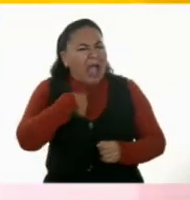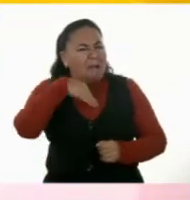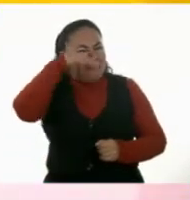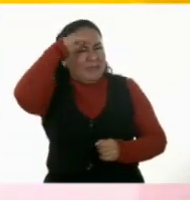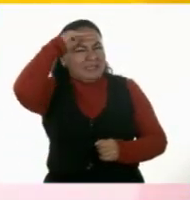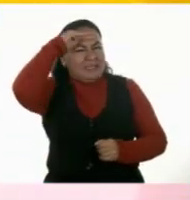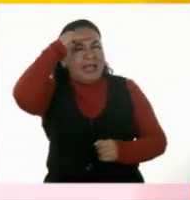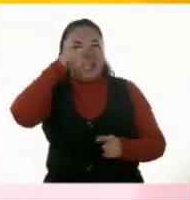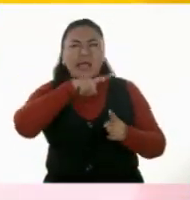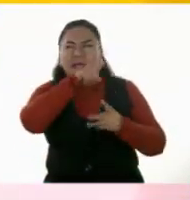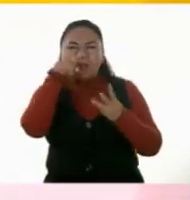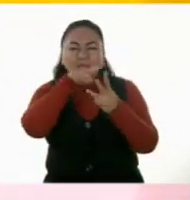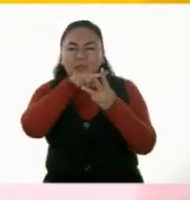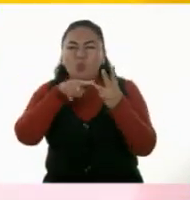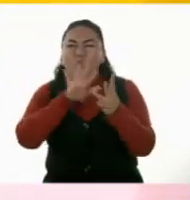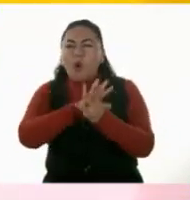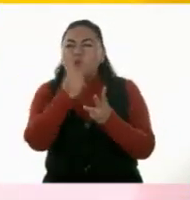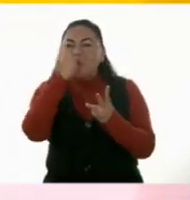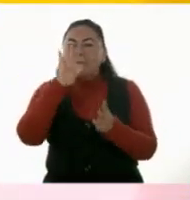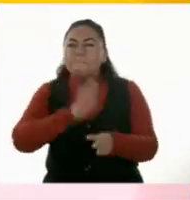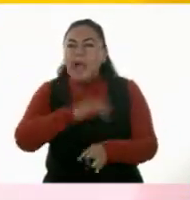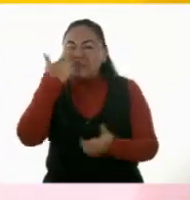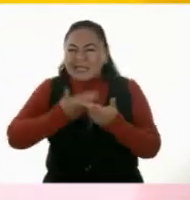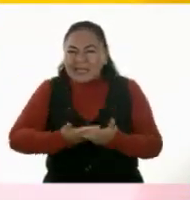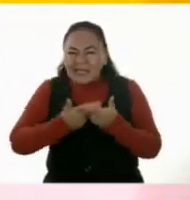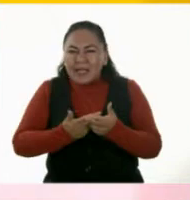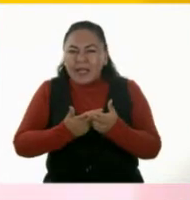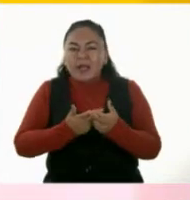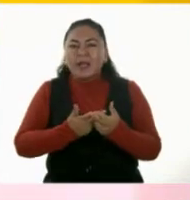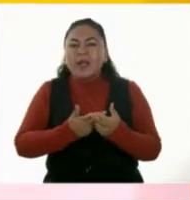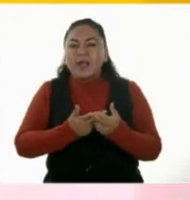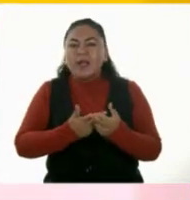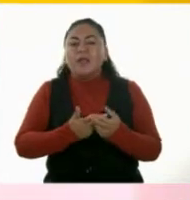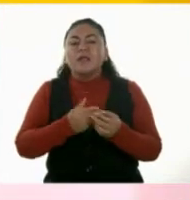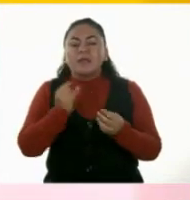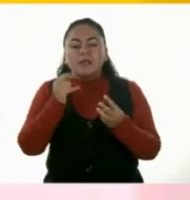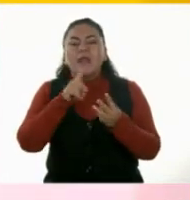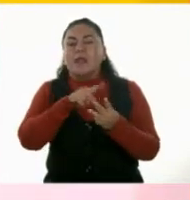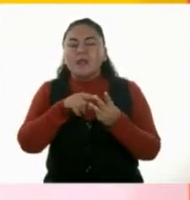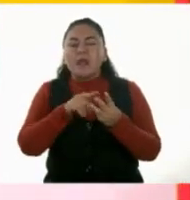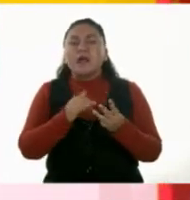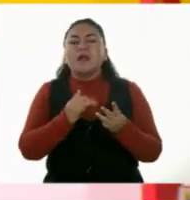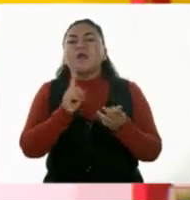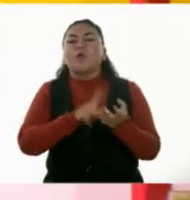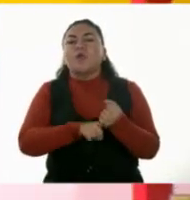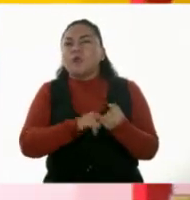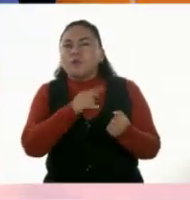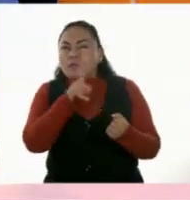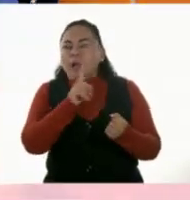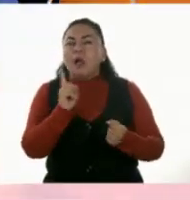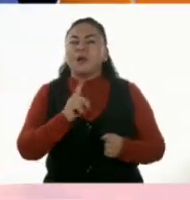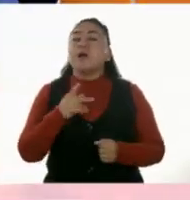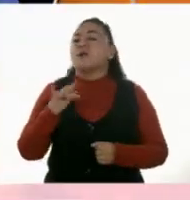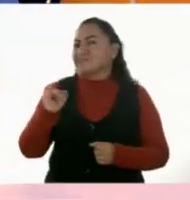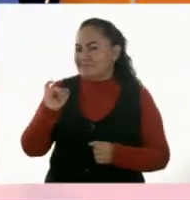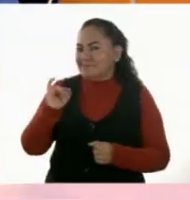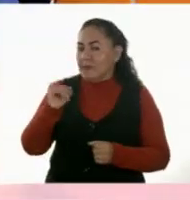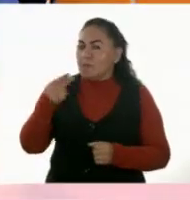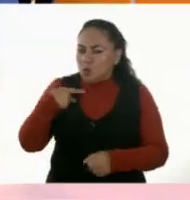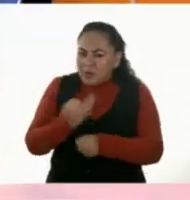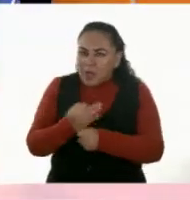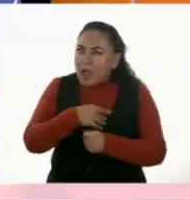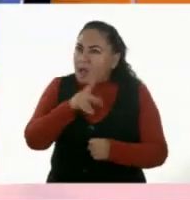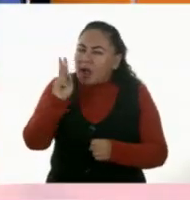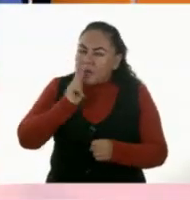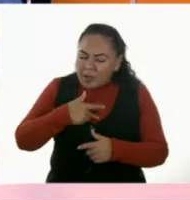pensado que una tenía más que otra y una se quedaba en medio. Claro, pero acabamos de